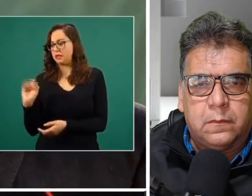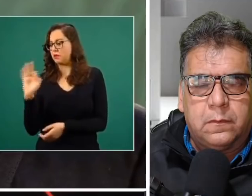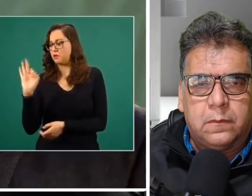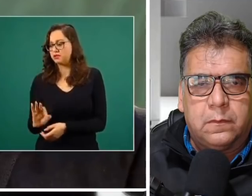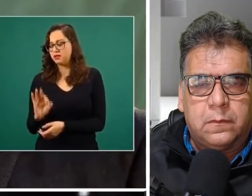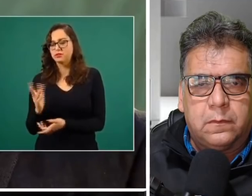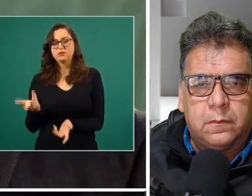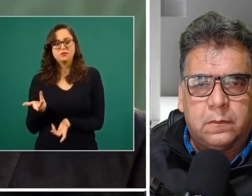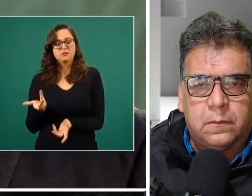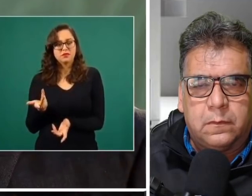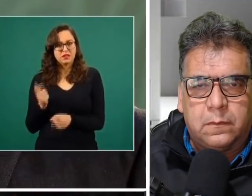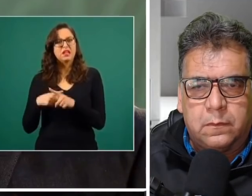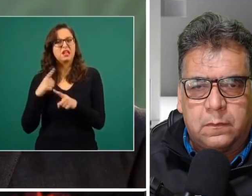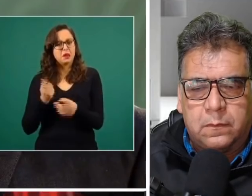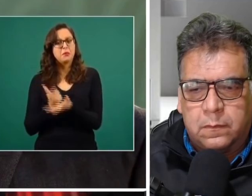millones de pesos